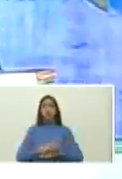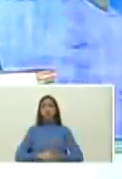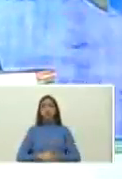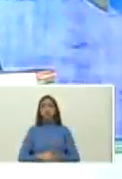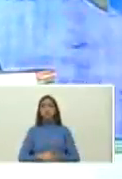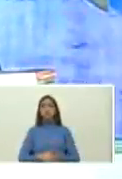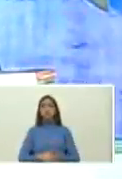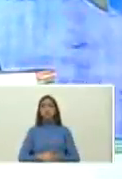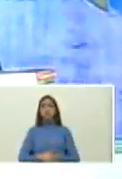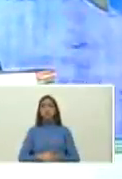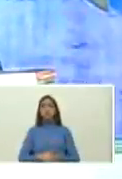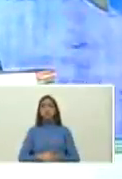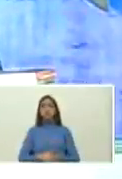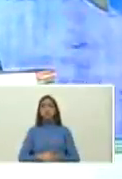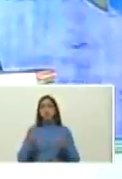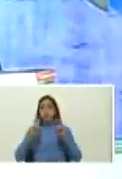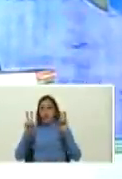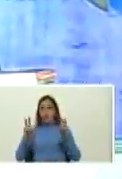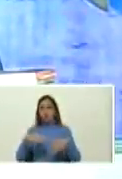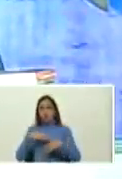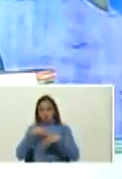cuando algo pega pega